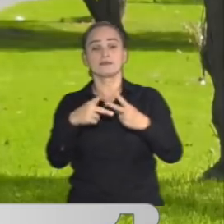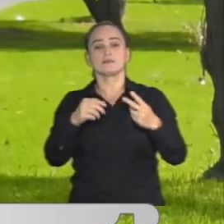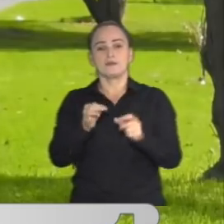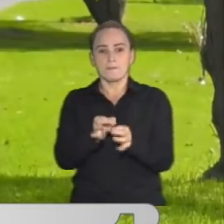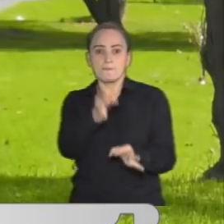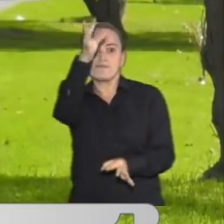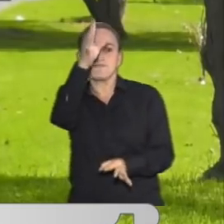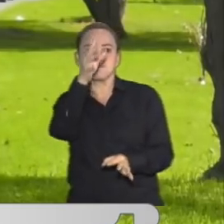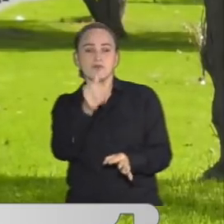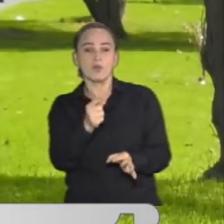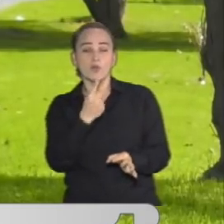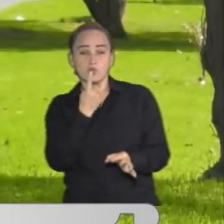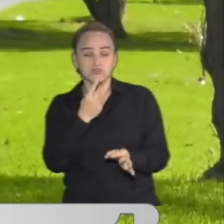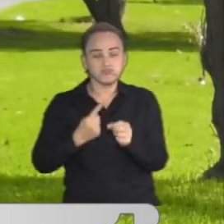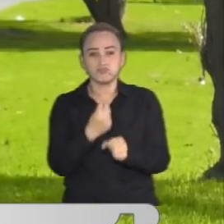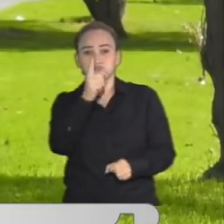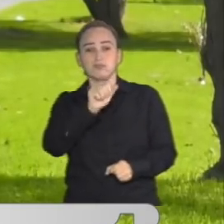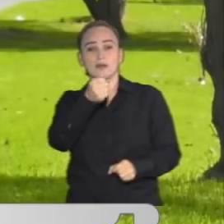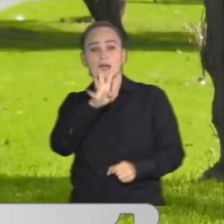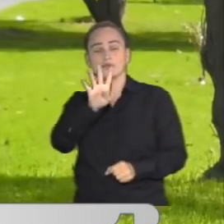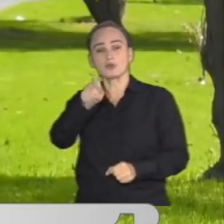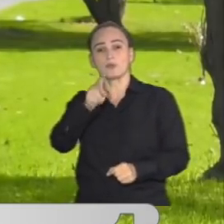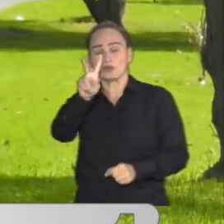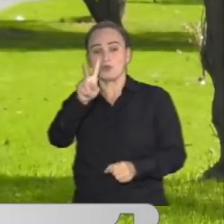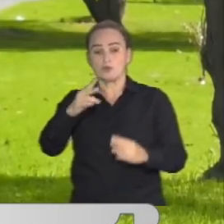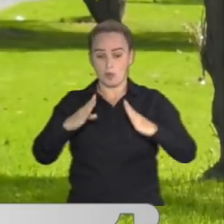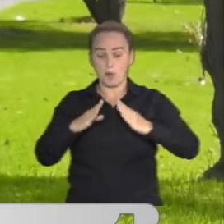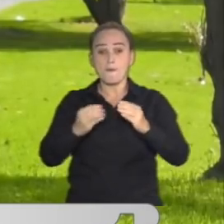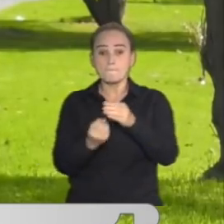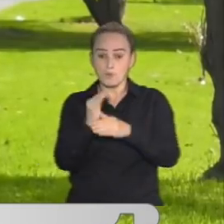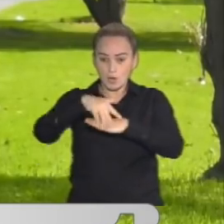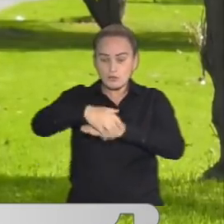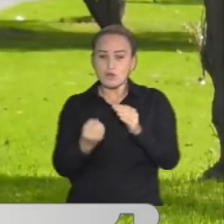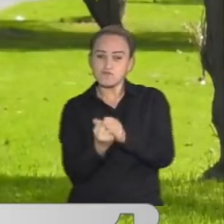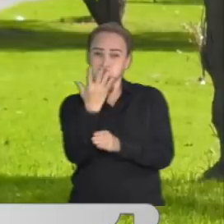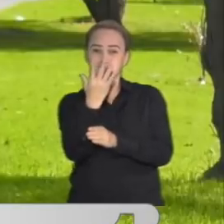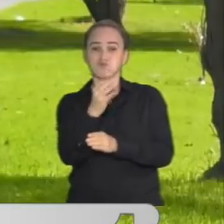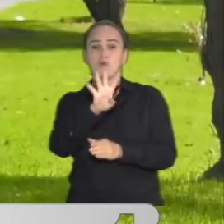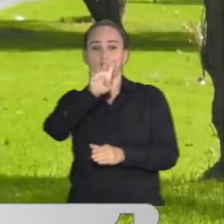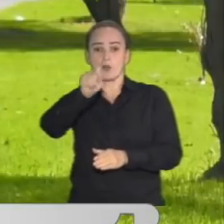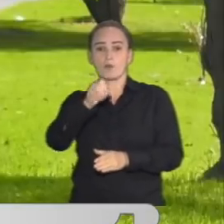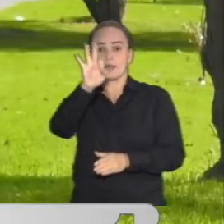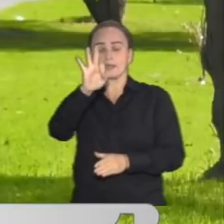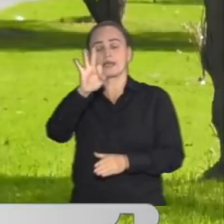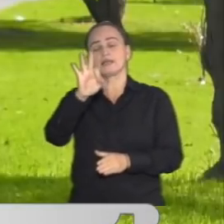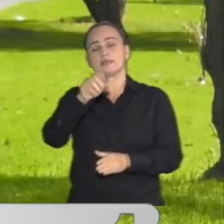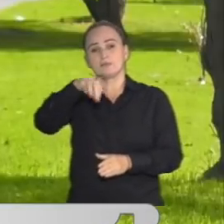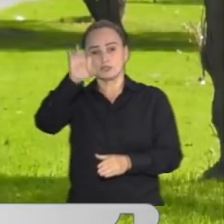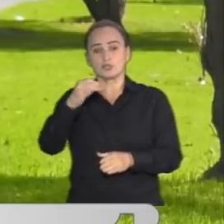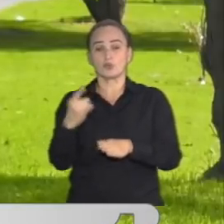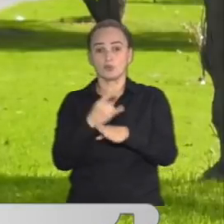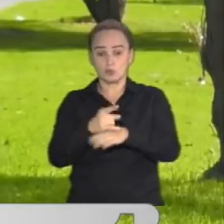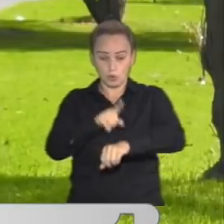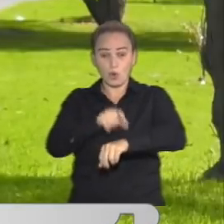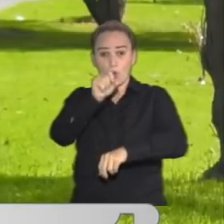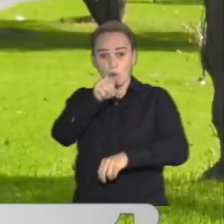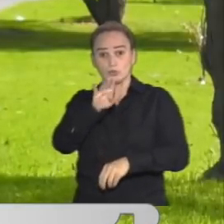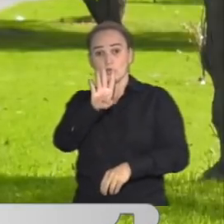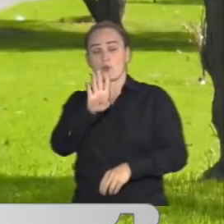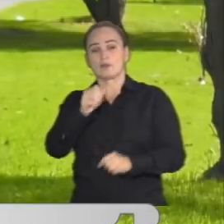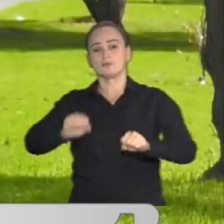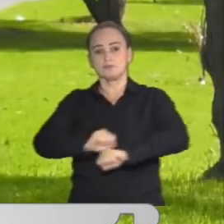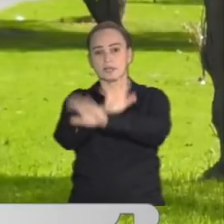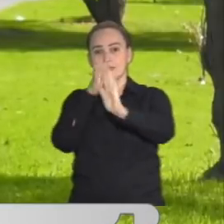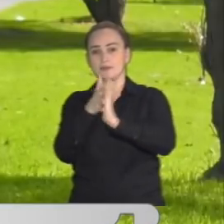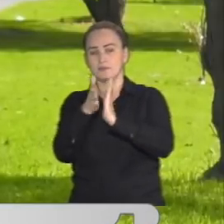voladores 14,2% y los volcanes 9,3%. Y siendo las 11 y 4 de la mañana hablamos de